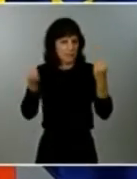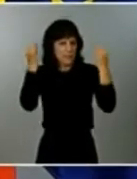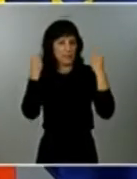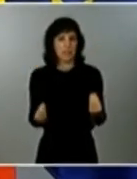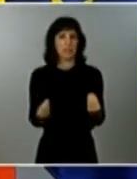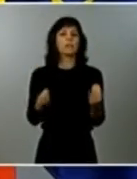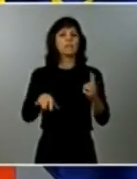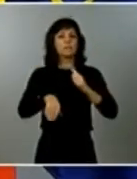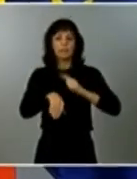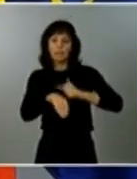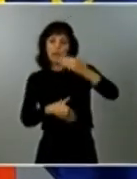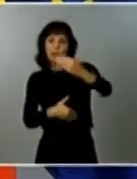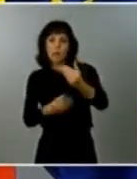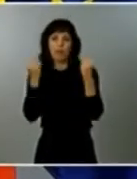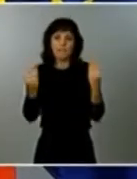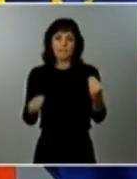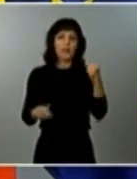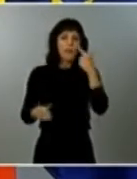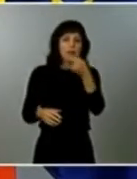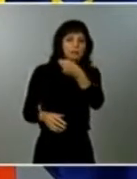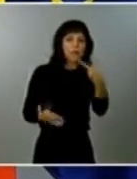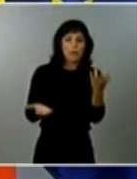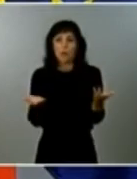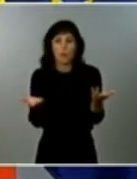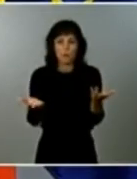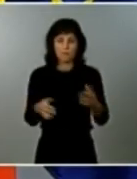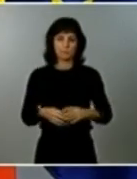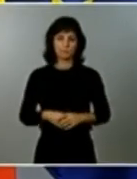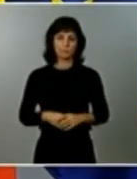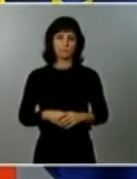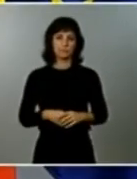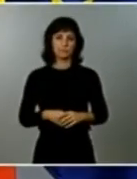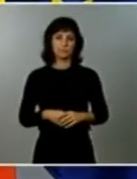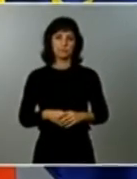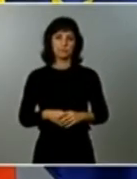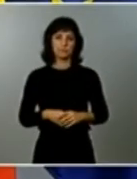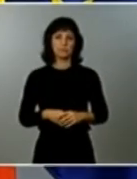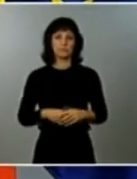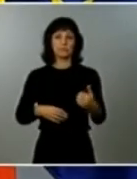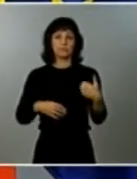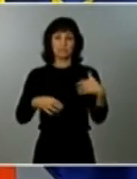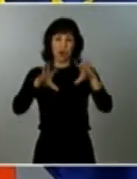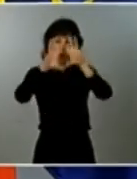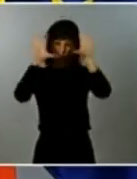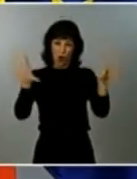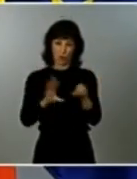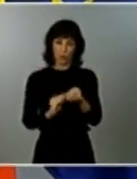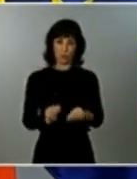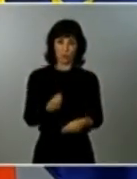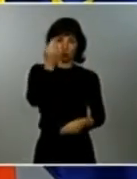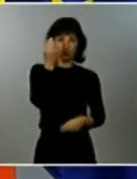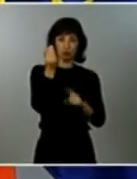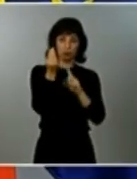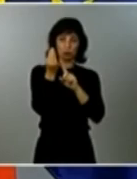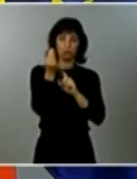manifestado su deseo por continuar con la limitación de movilidad nocturna y otros aún no se han pronunciado. Tengo confianza en que las